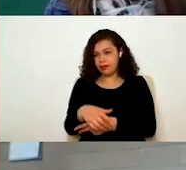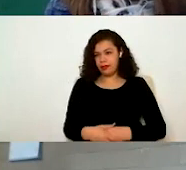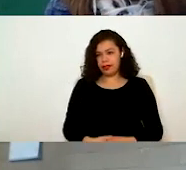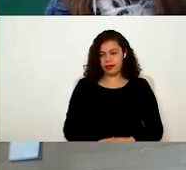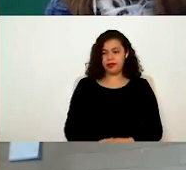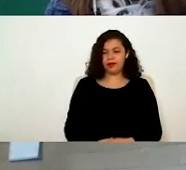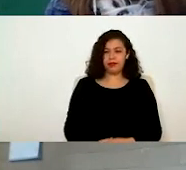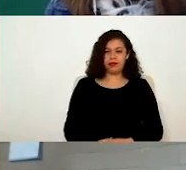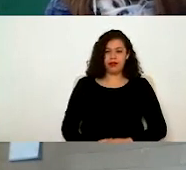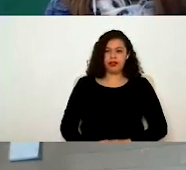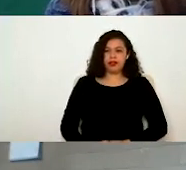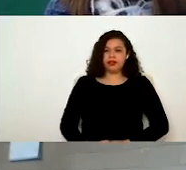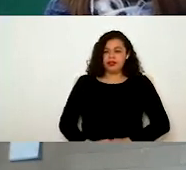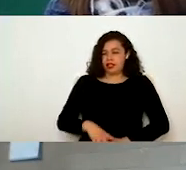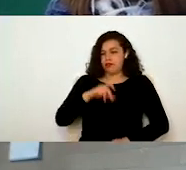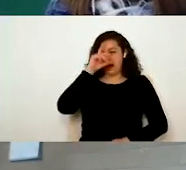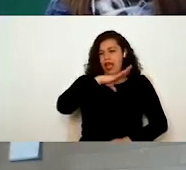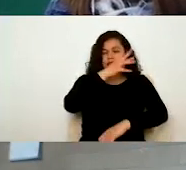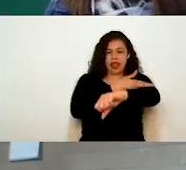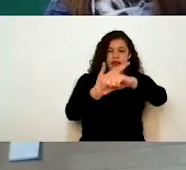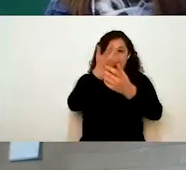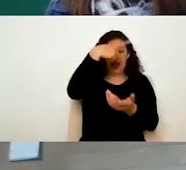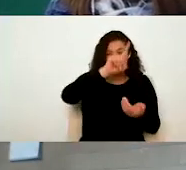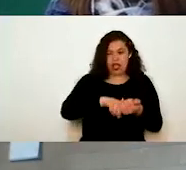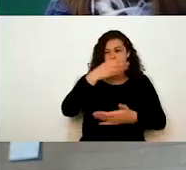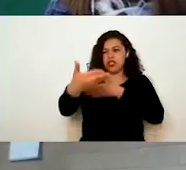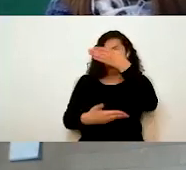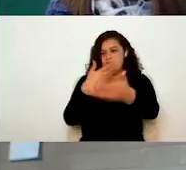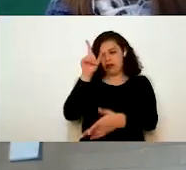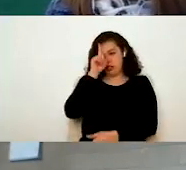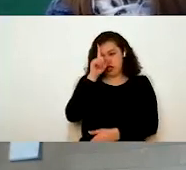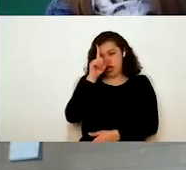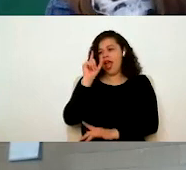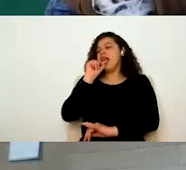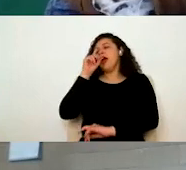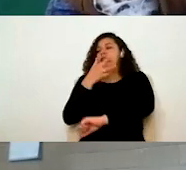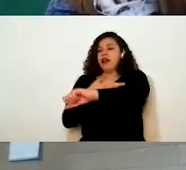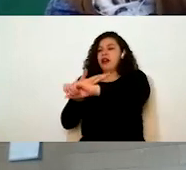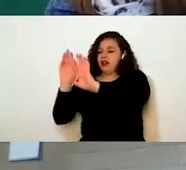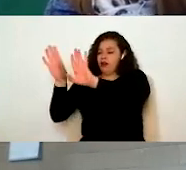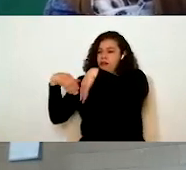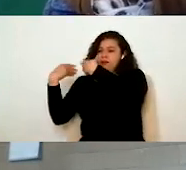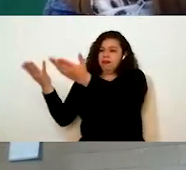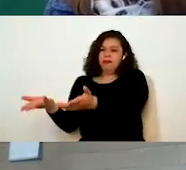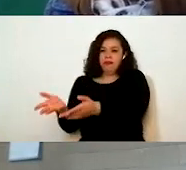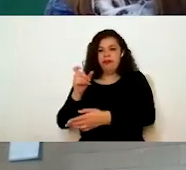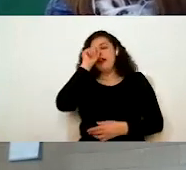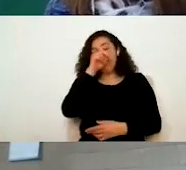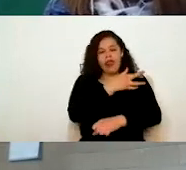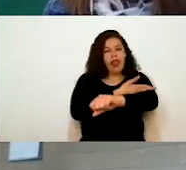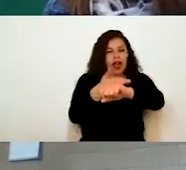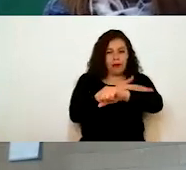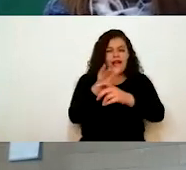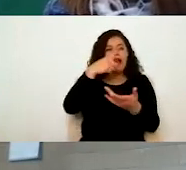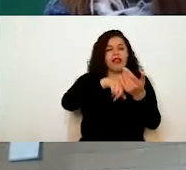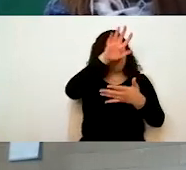Igual, viene dividido por trámites internos, servicios y trámites externos. Son los mismos trámites que se manejan en las